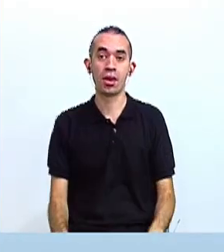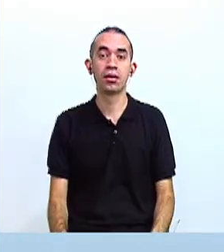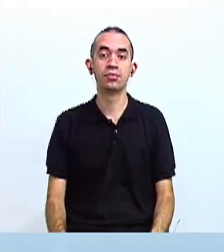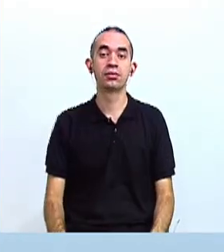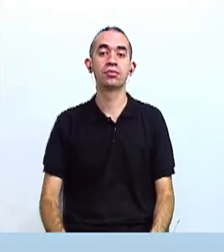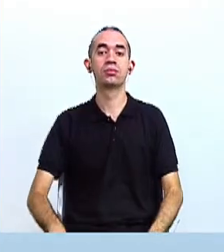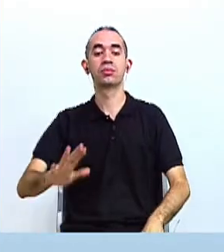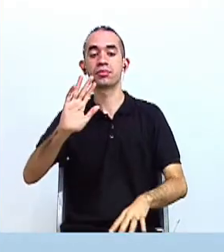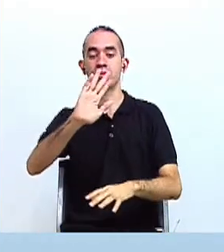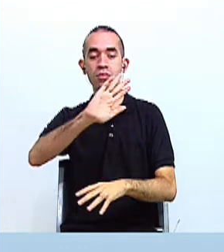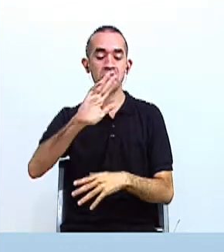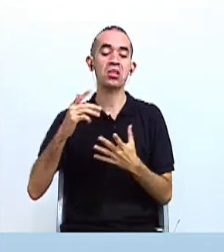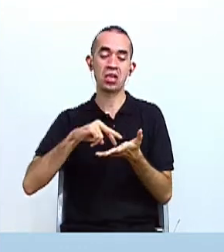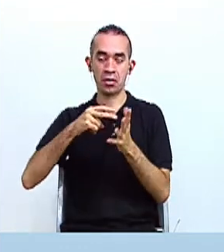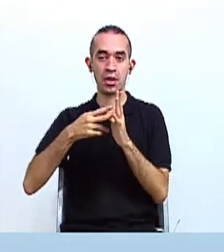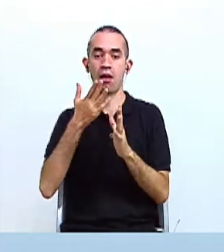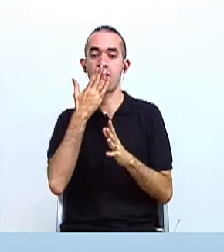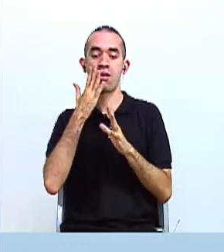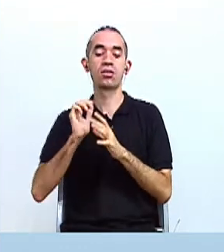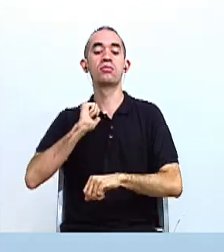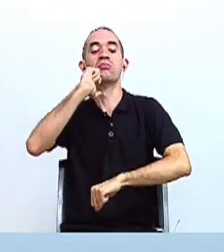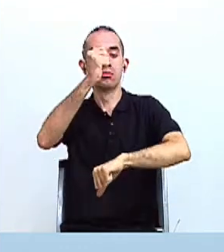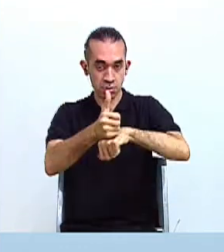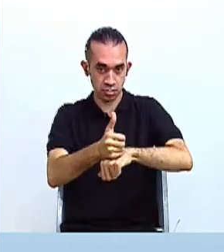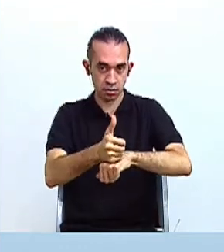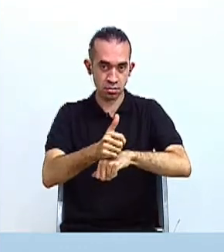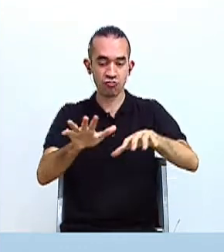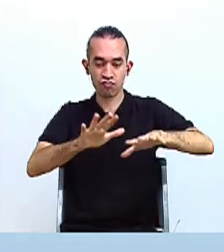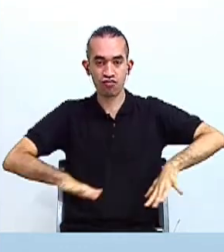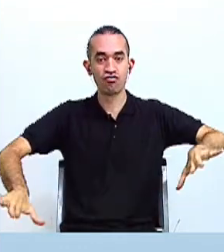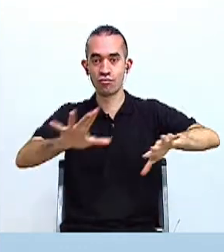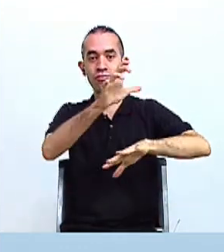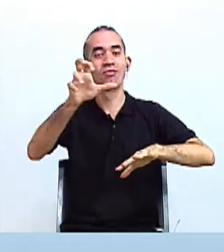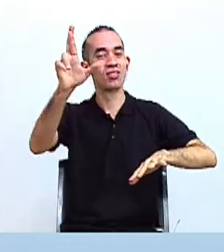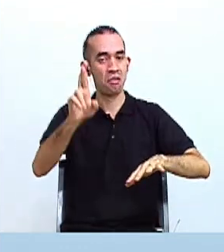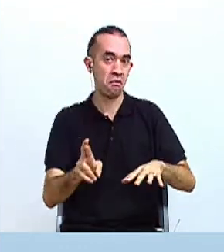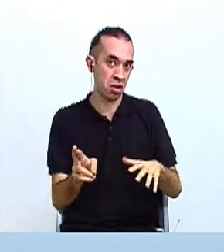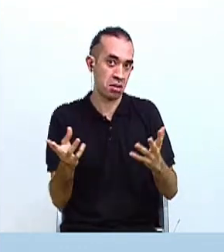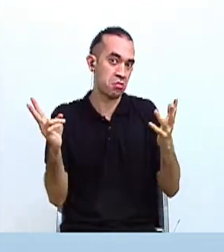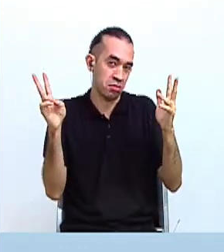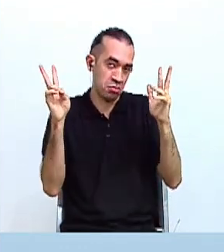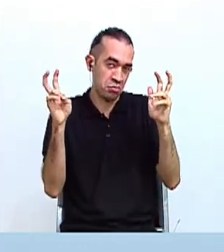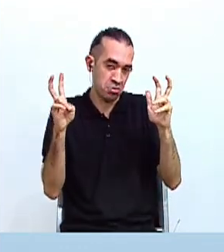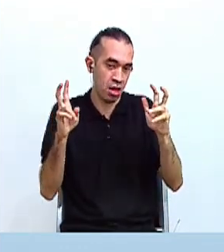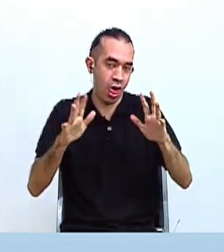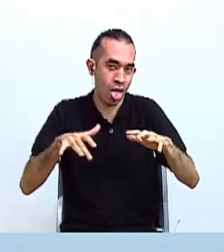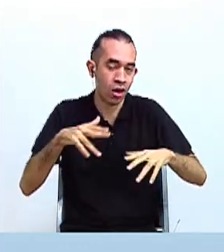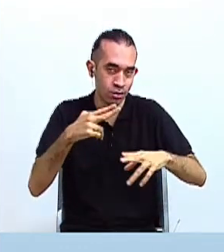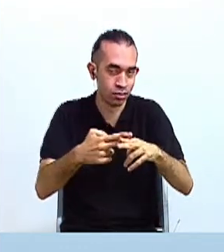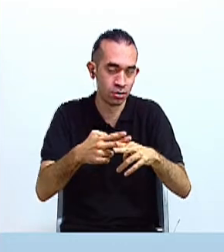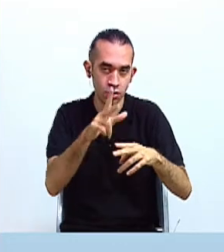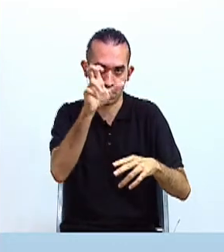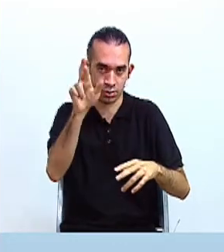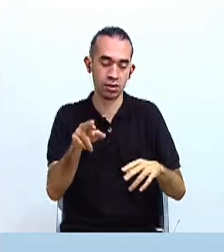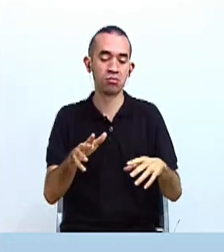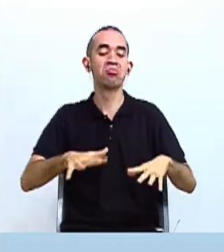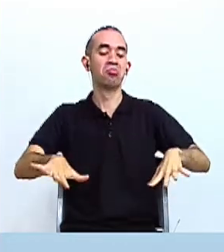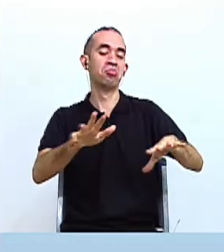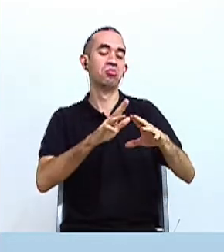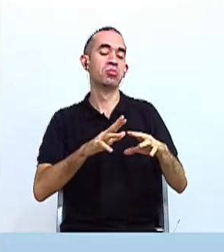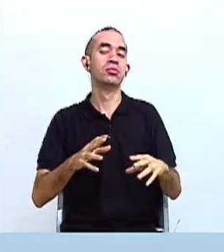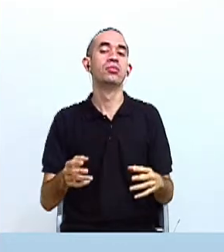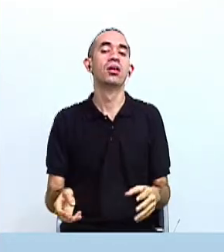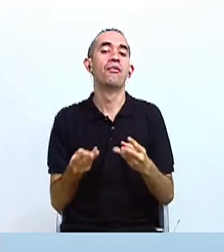asentaron en el territorio que hoy conocemos como Costa Rica. En ese momento, es importante destacar la